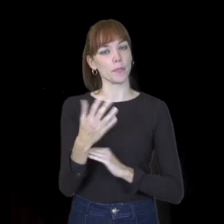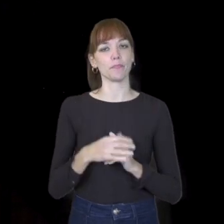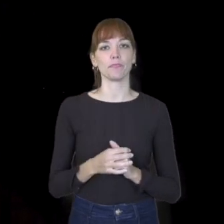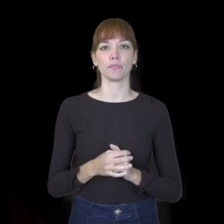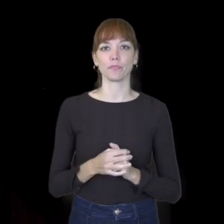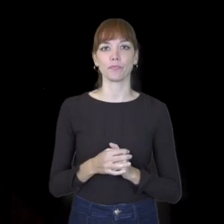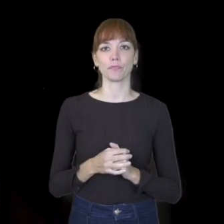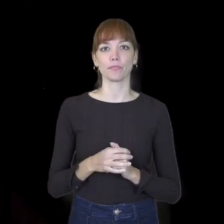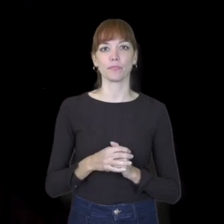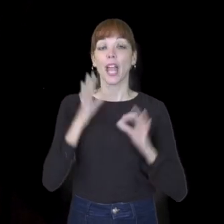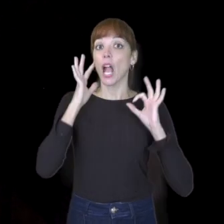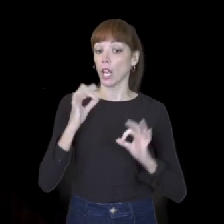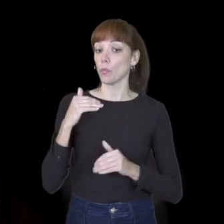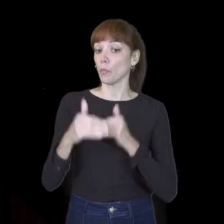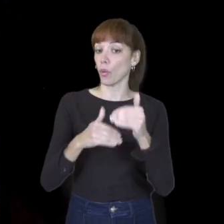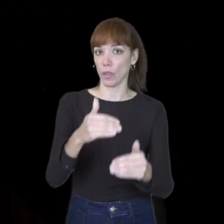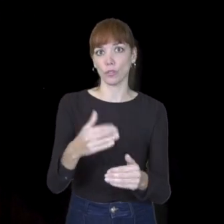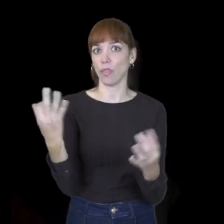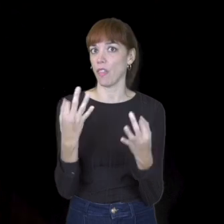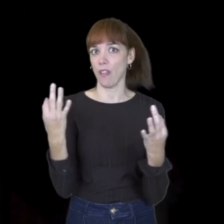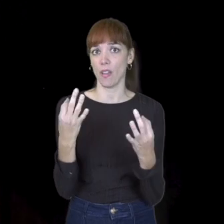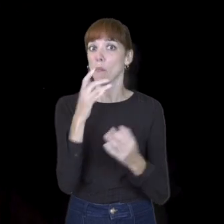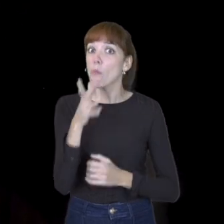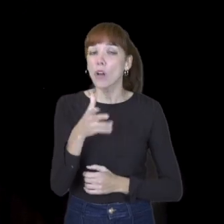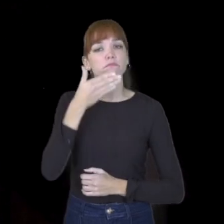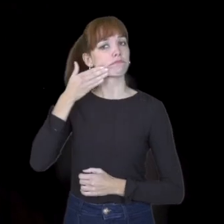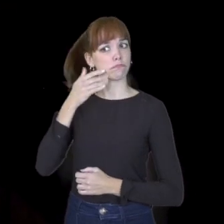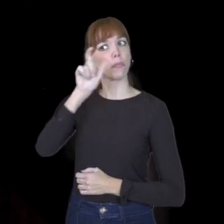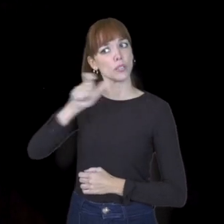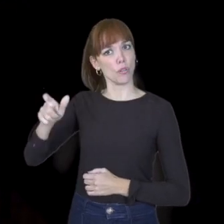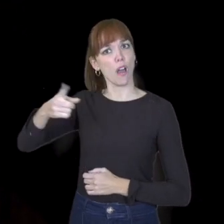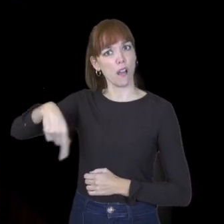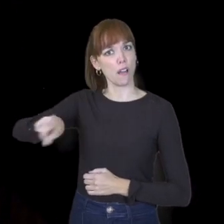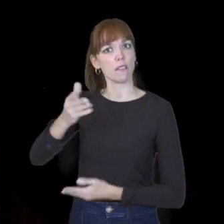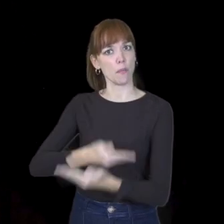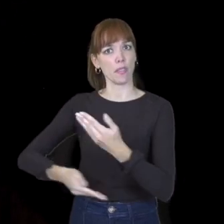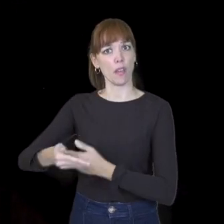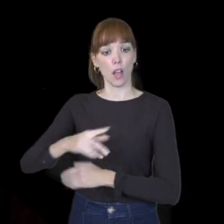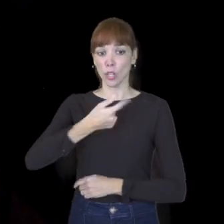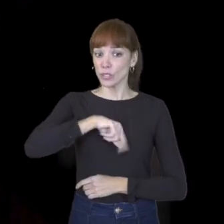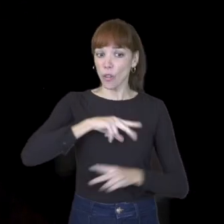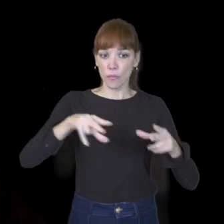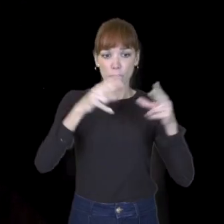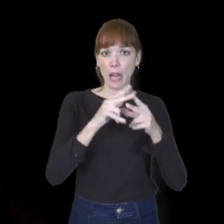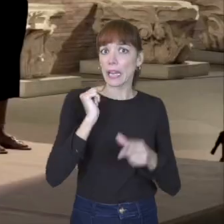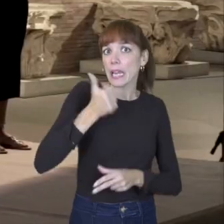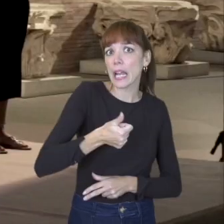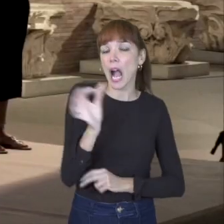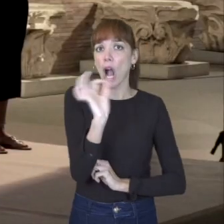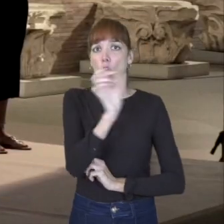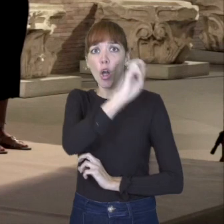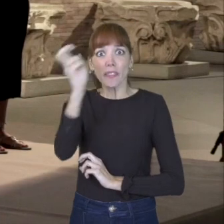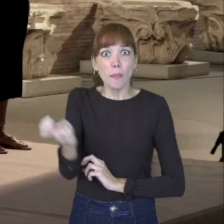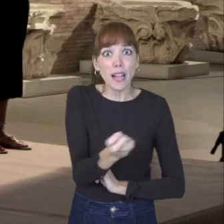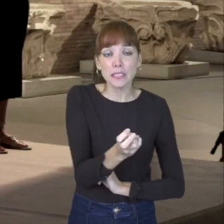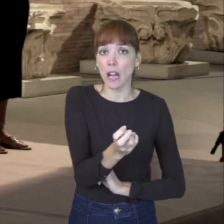llevar. Que las personas con discapacidad se lo merecen. Que no seremos una sociedad rica, que no seremos una sociedad diversa,